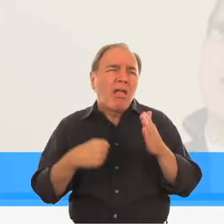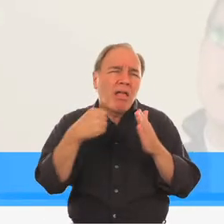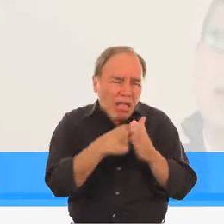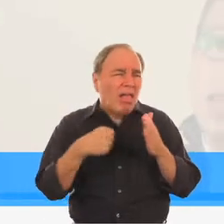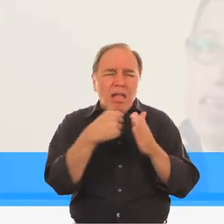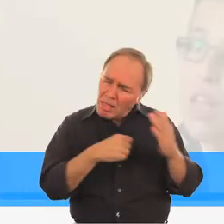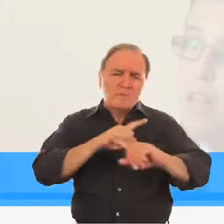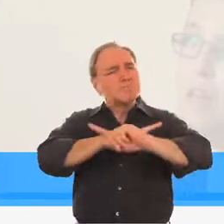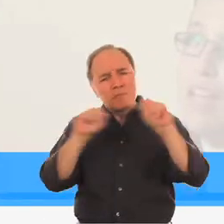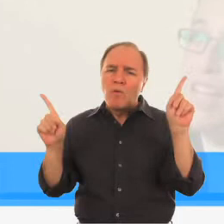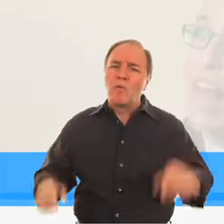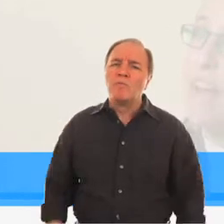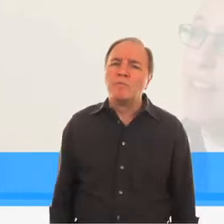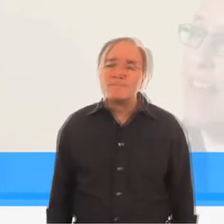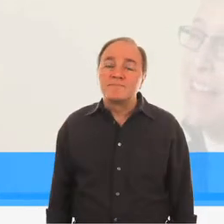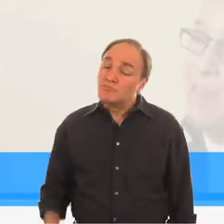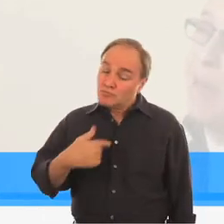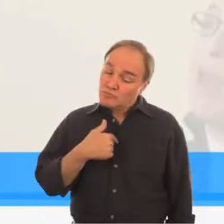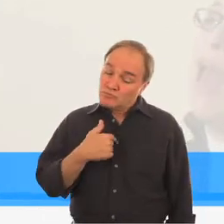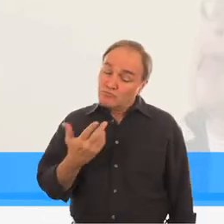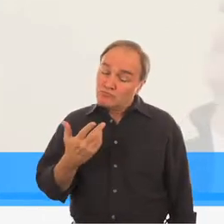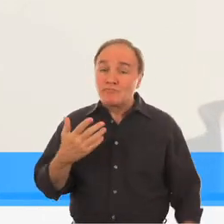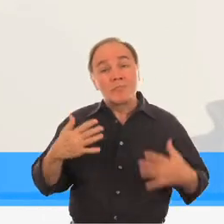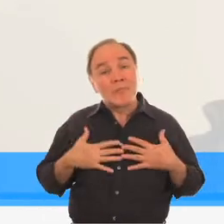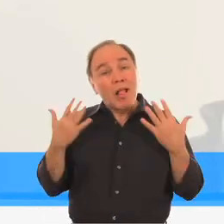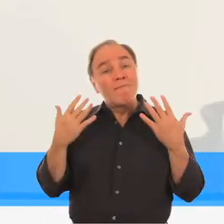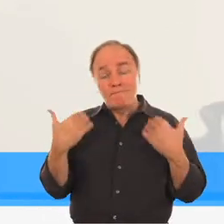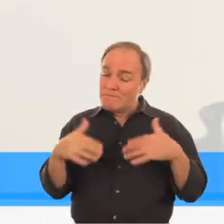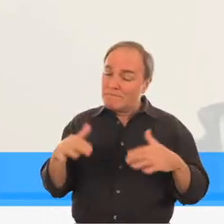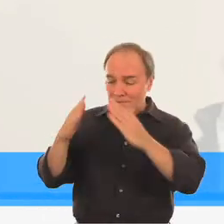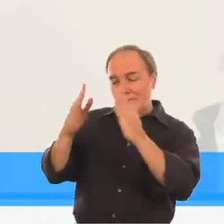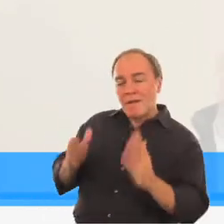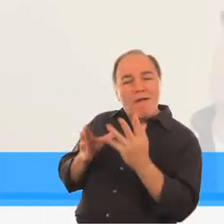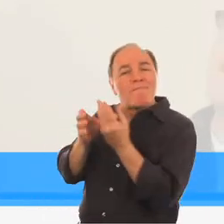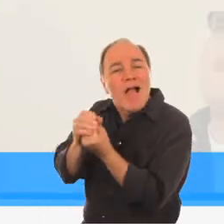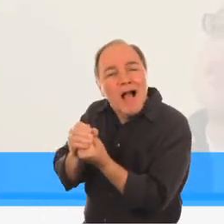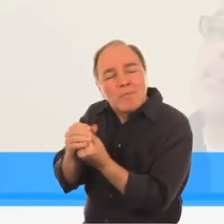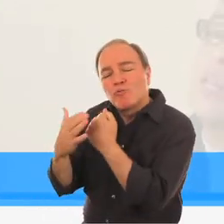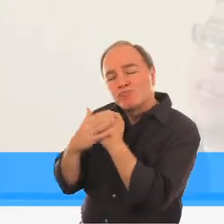Tengo una familia que me ama y me apoya mucho. Me considero uno de los seres más...